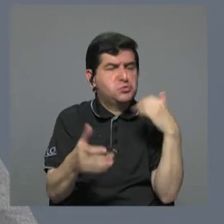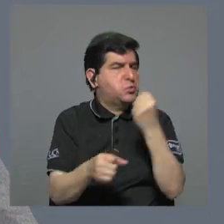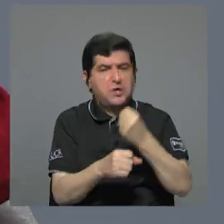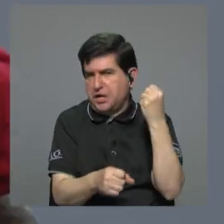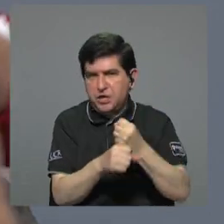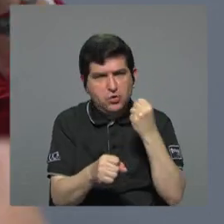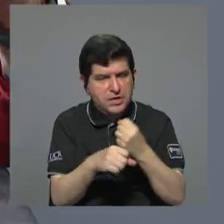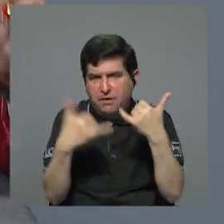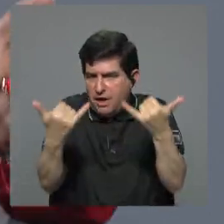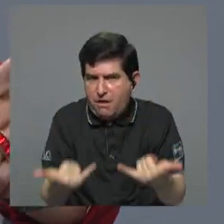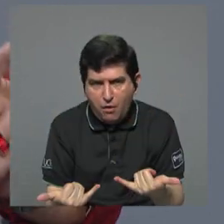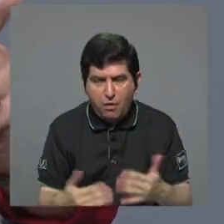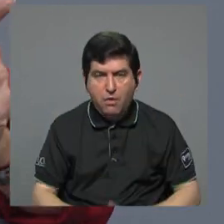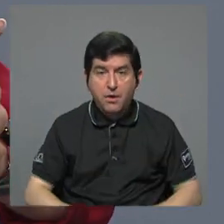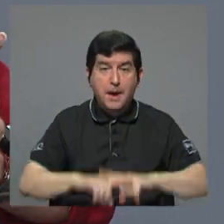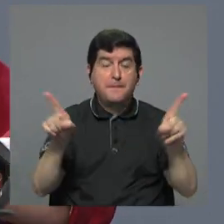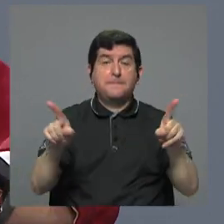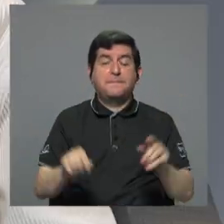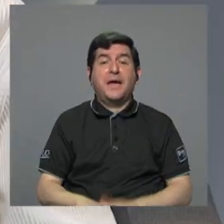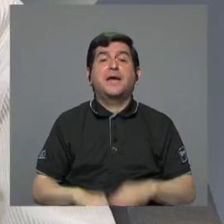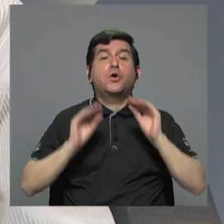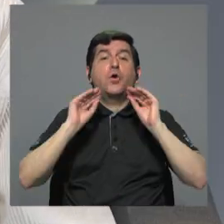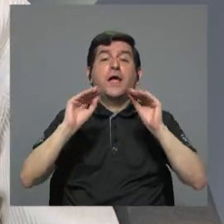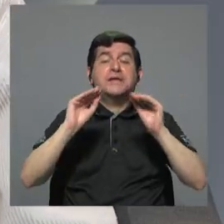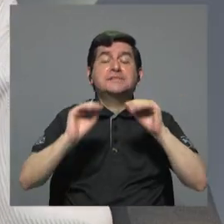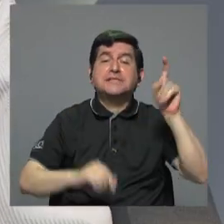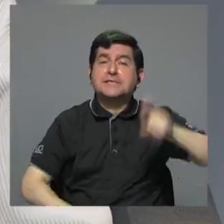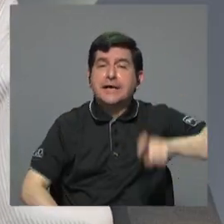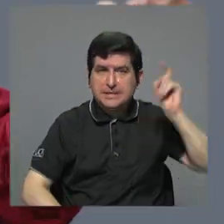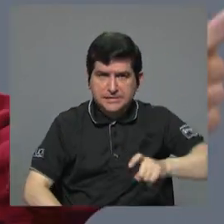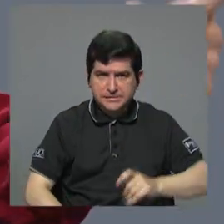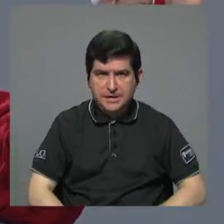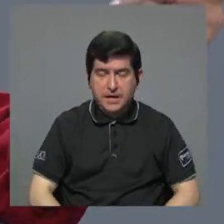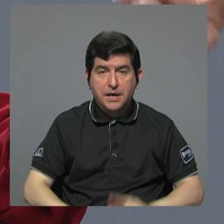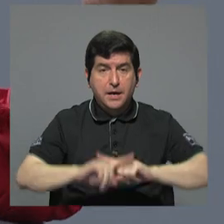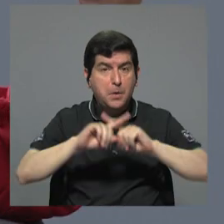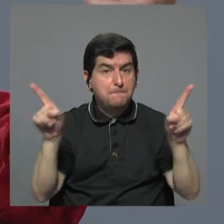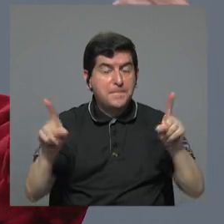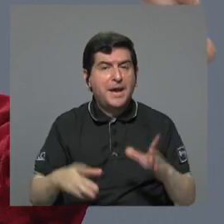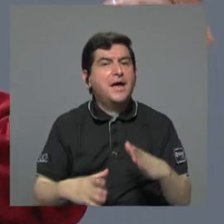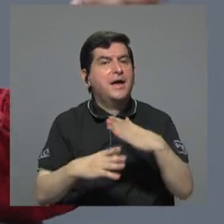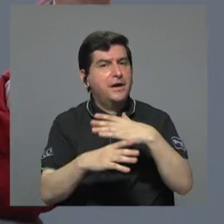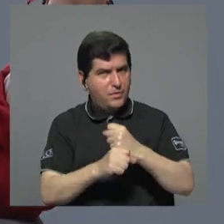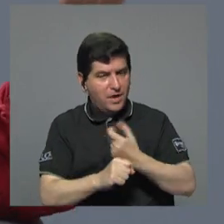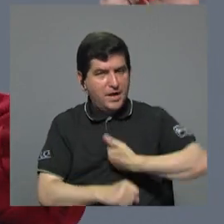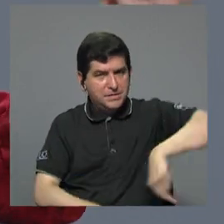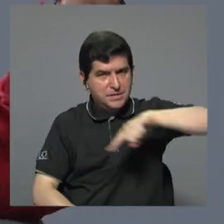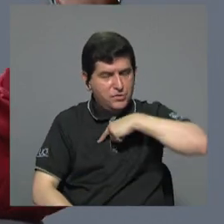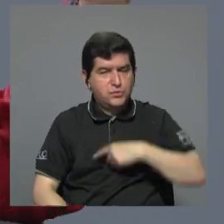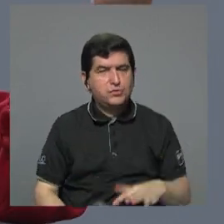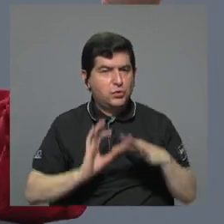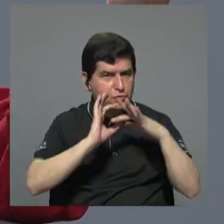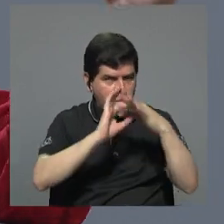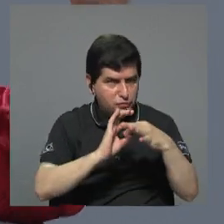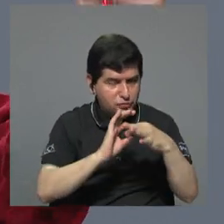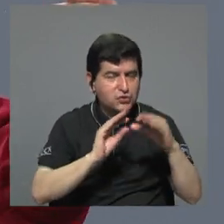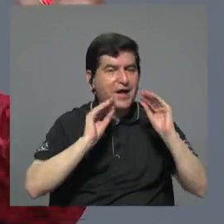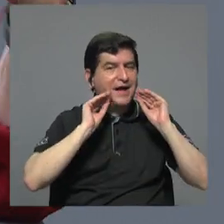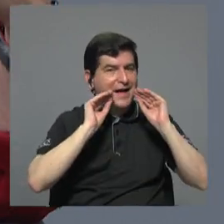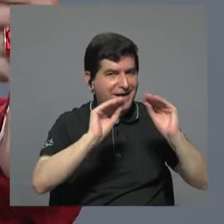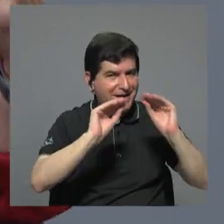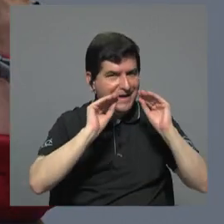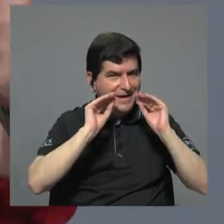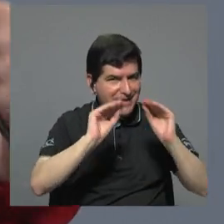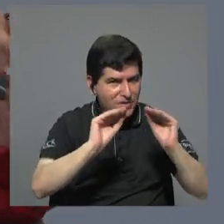ni trabajando pero tenemos que educarlos pero tenemos que hacer referencia de que la educación